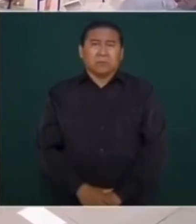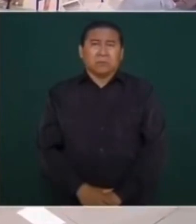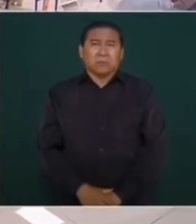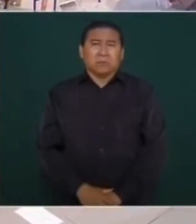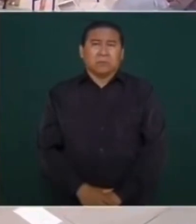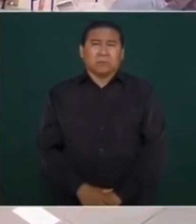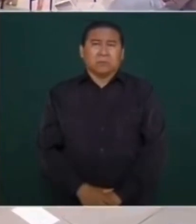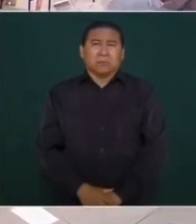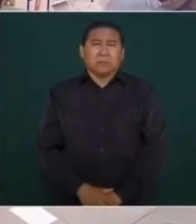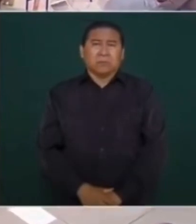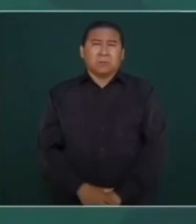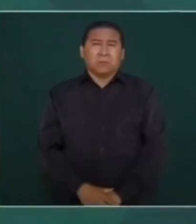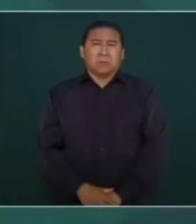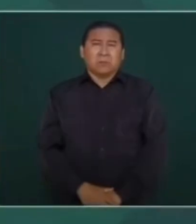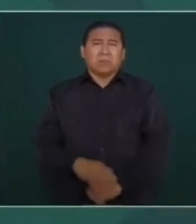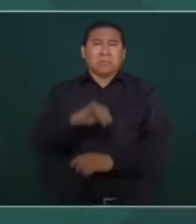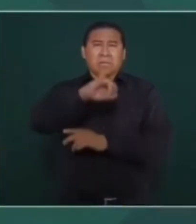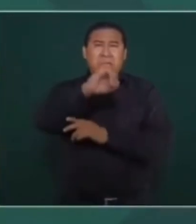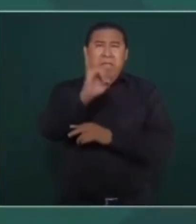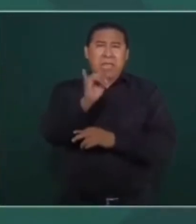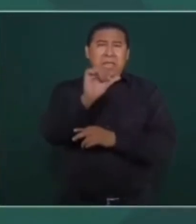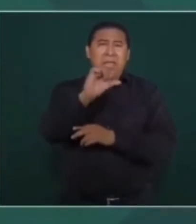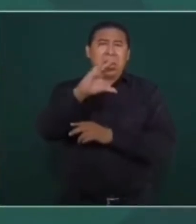el de Jacinto Pá,